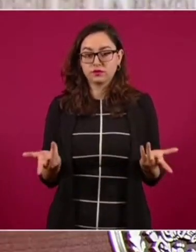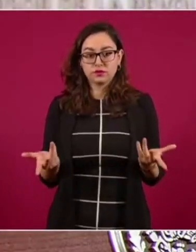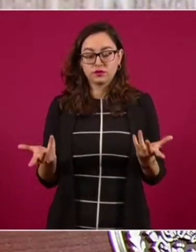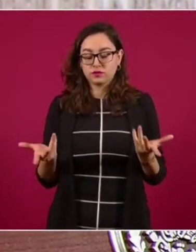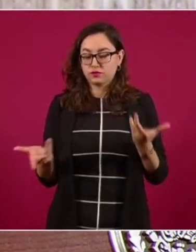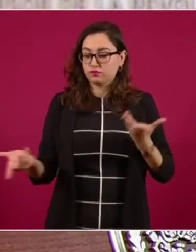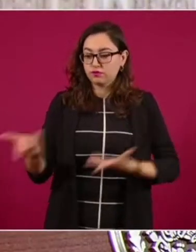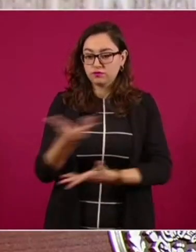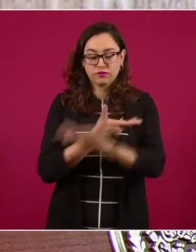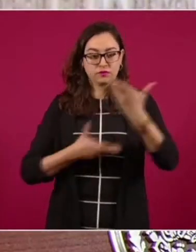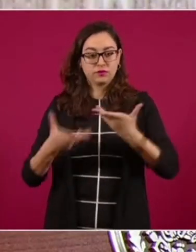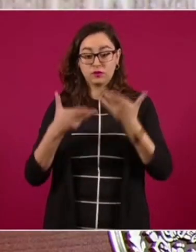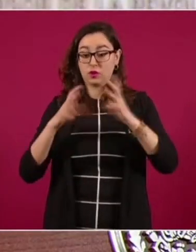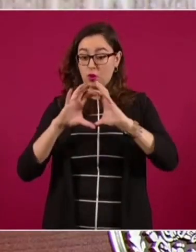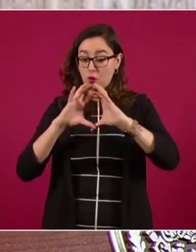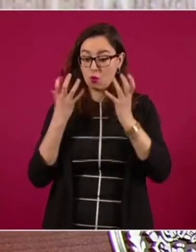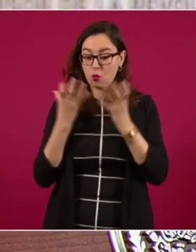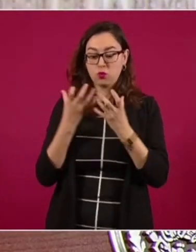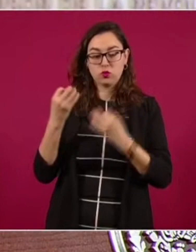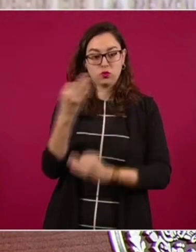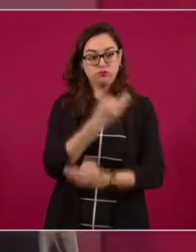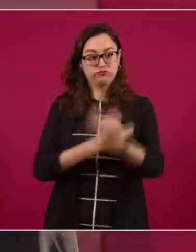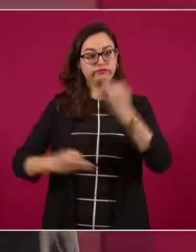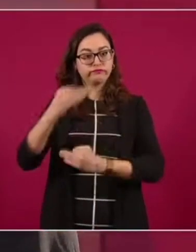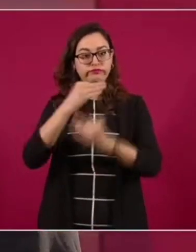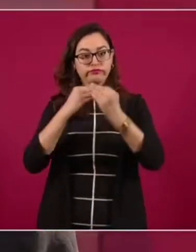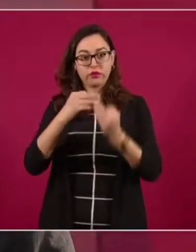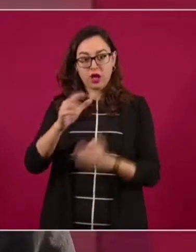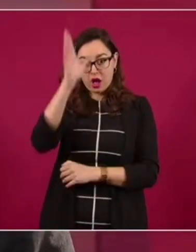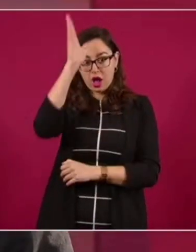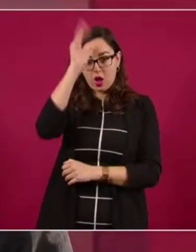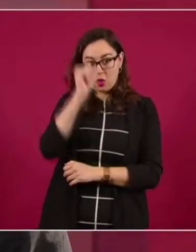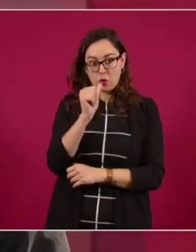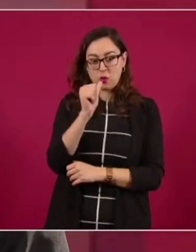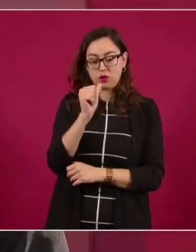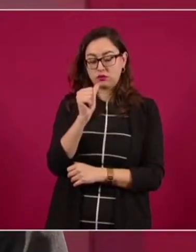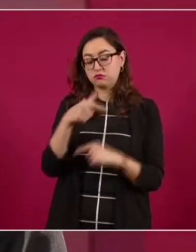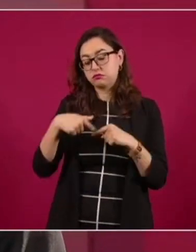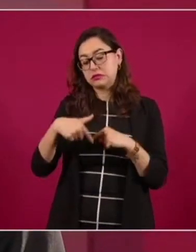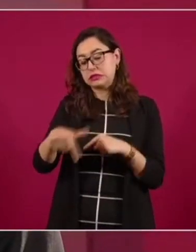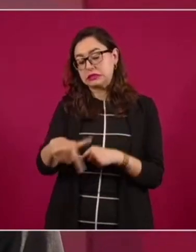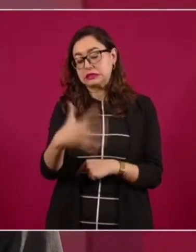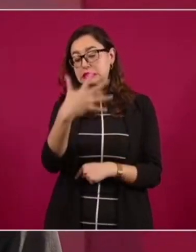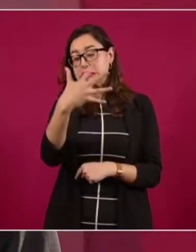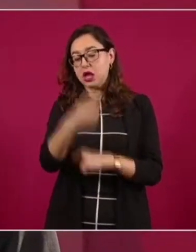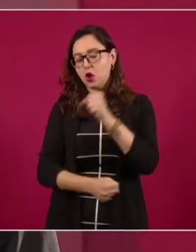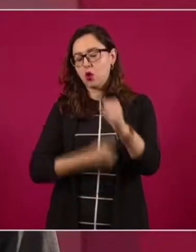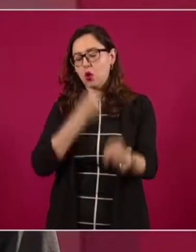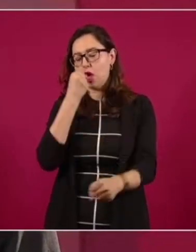de cuando menos cinco años,